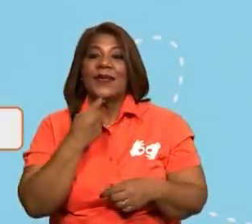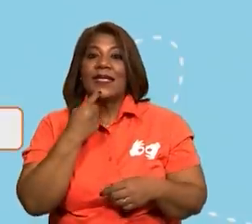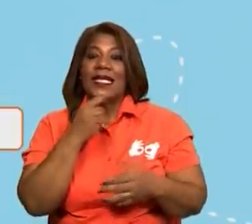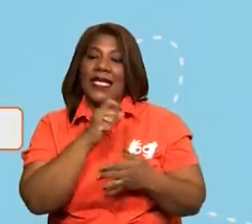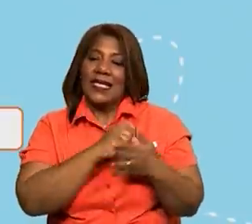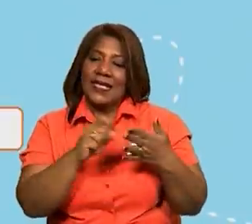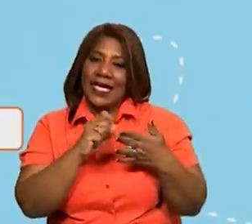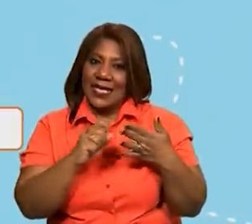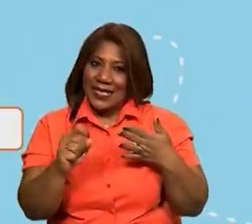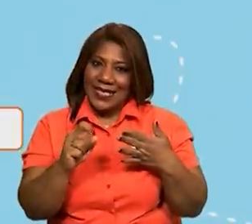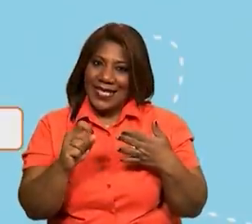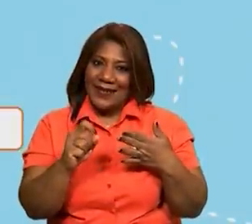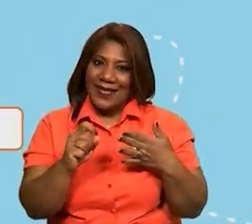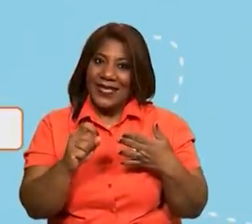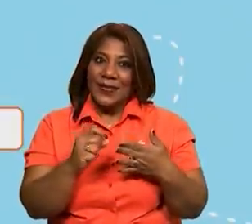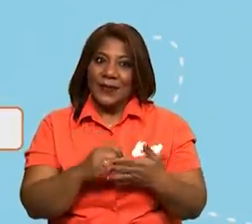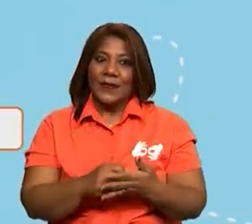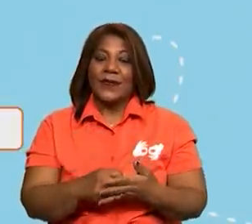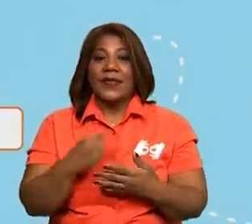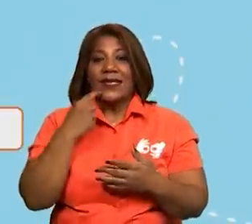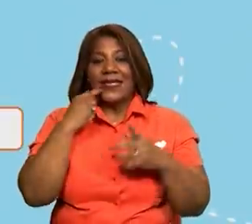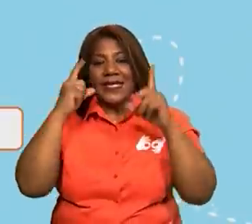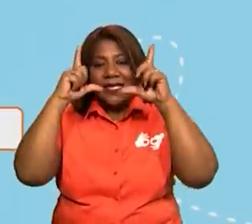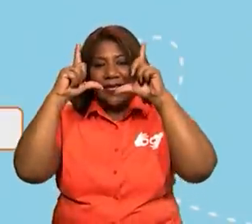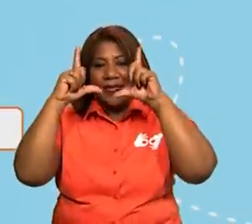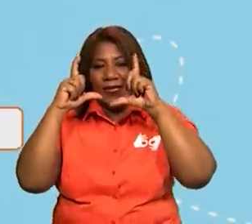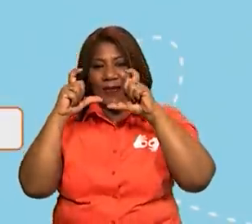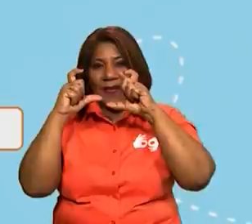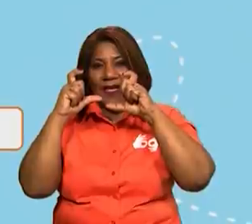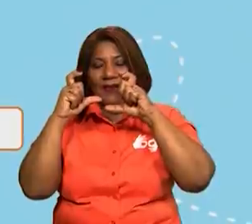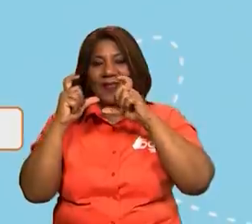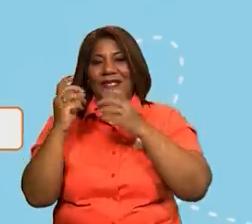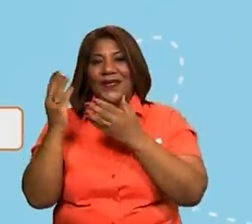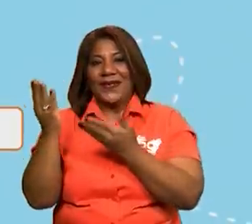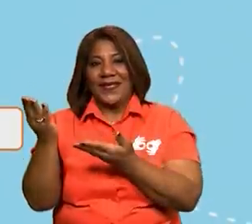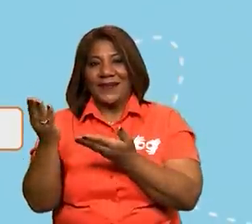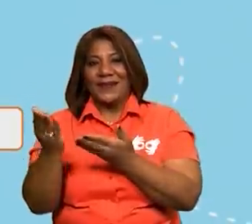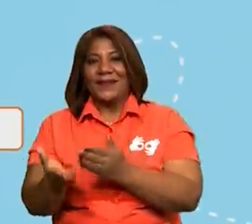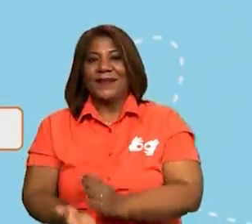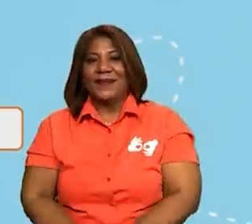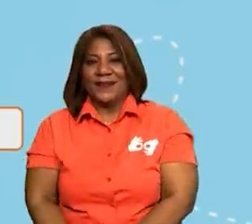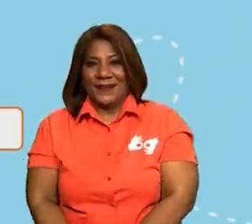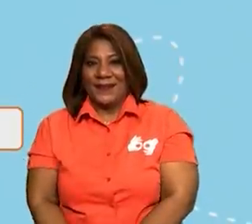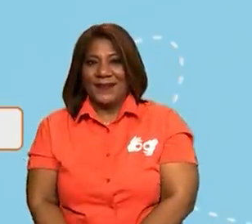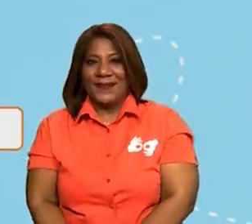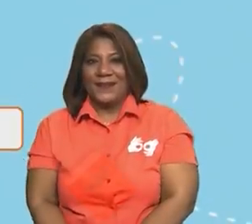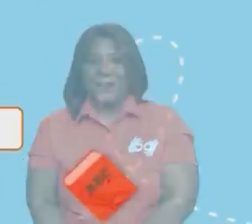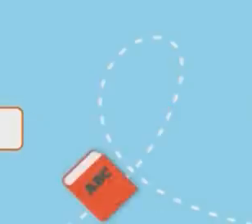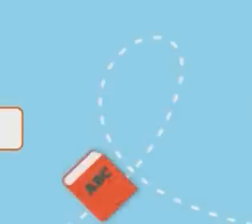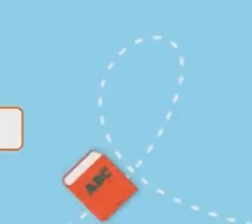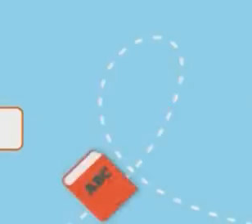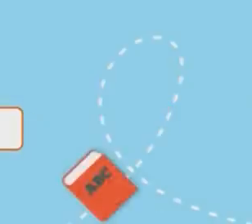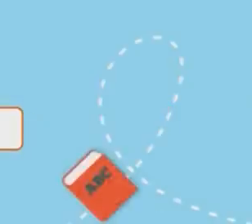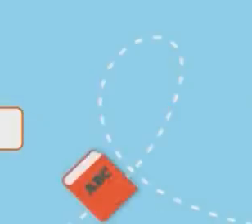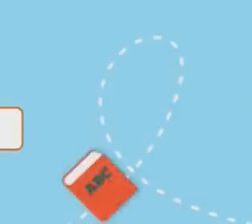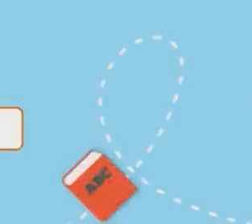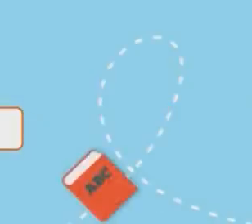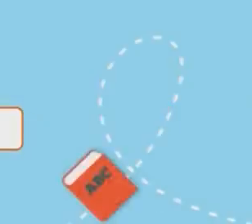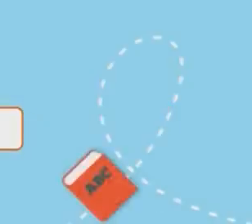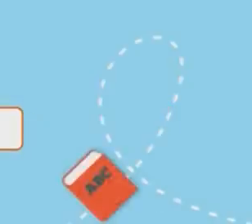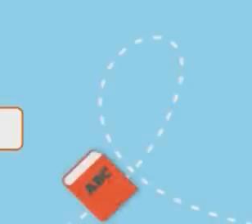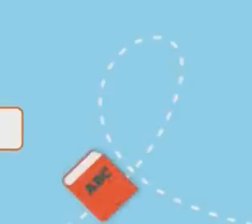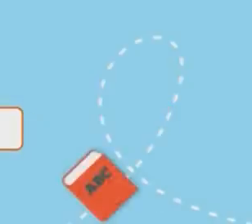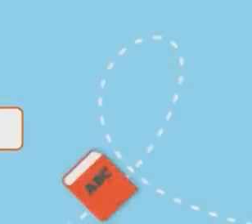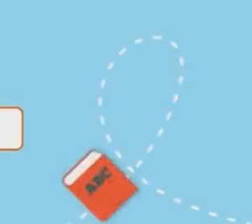palabras de acuerdo a la ilustración. Tomen una captura de pantalla para que en sus casas puedan culminar el taller.